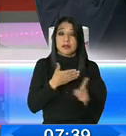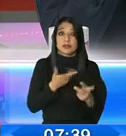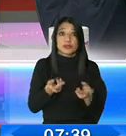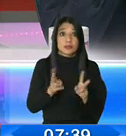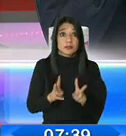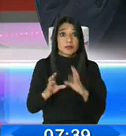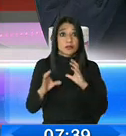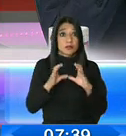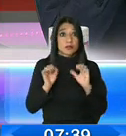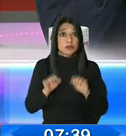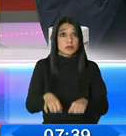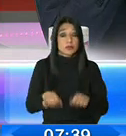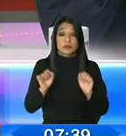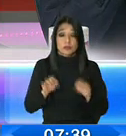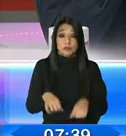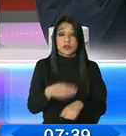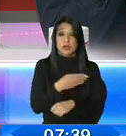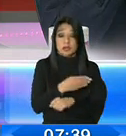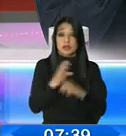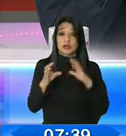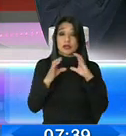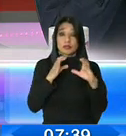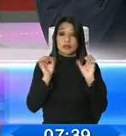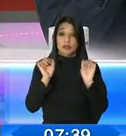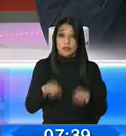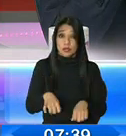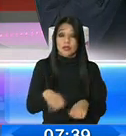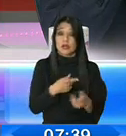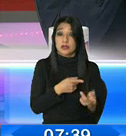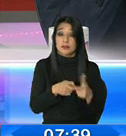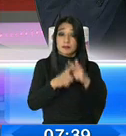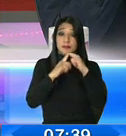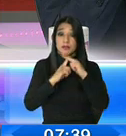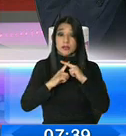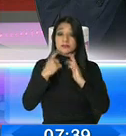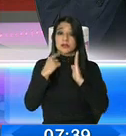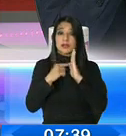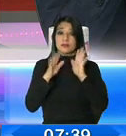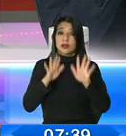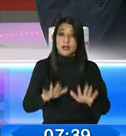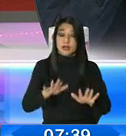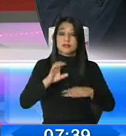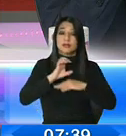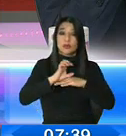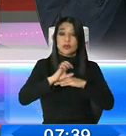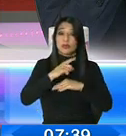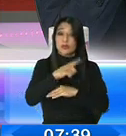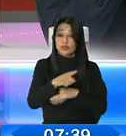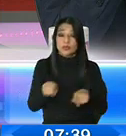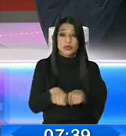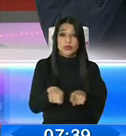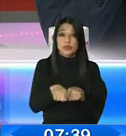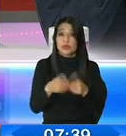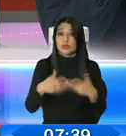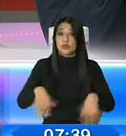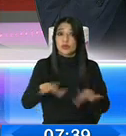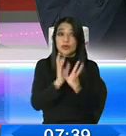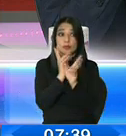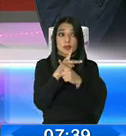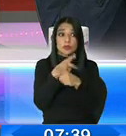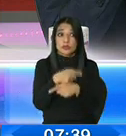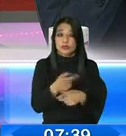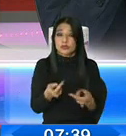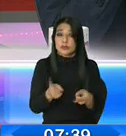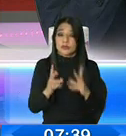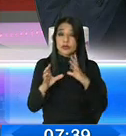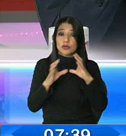acceder? ¿Pueden acceder? Por supuesto, Roberto, por supuesto. decir, ustedes son parte del país, ustedes son parte del aparato productivo, ustedes